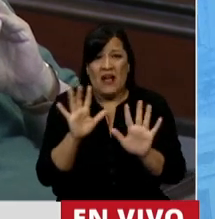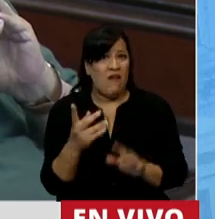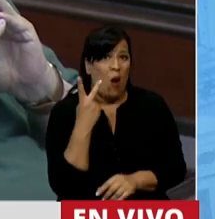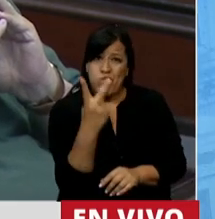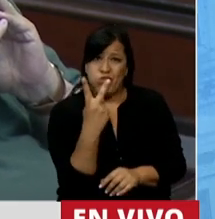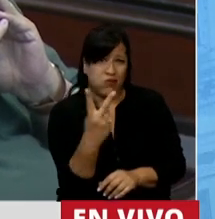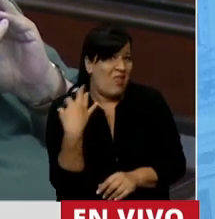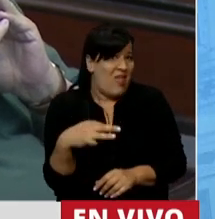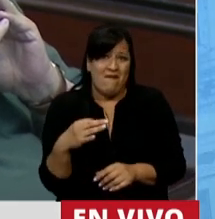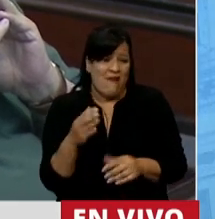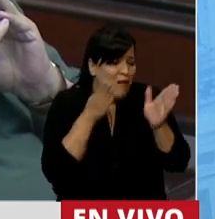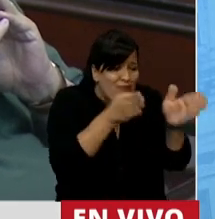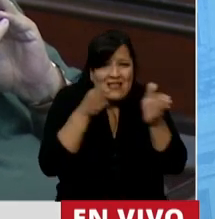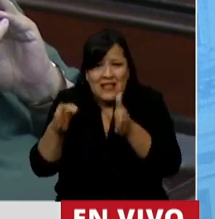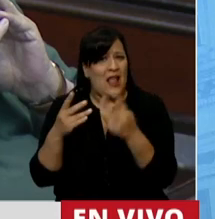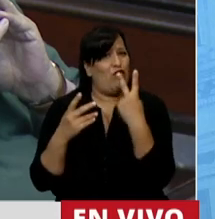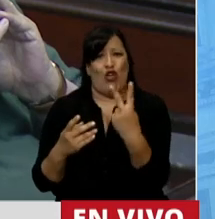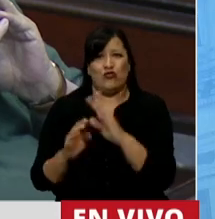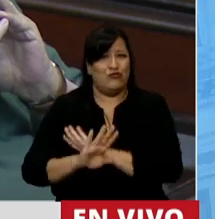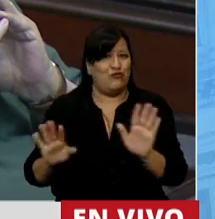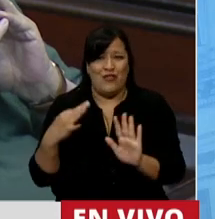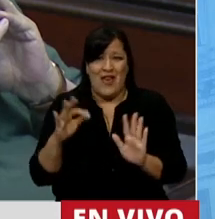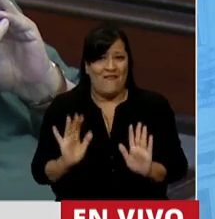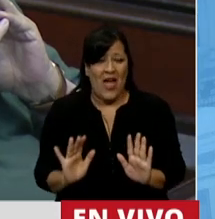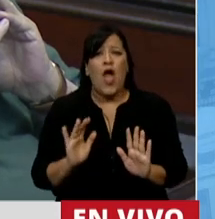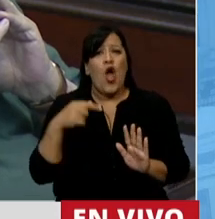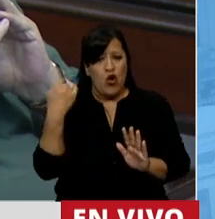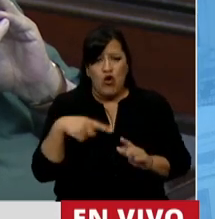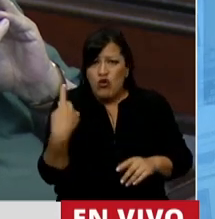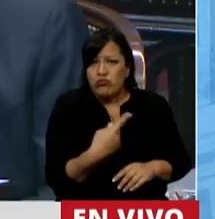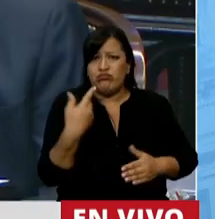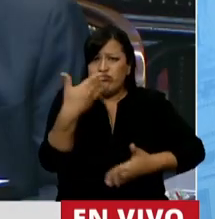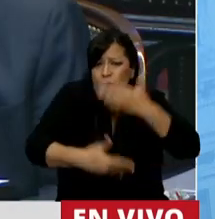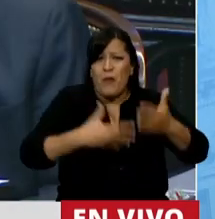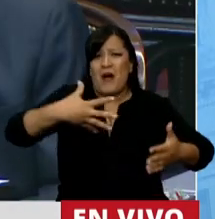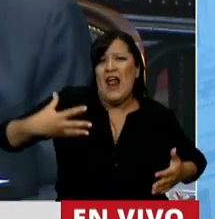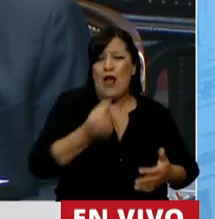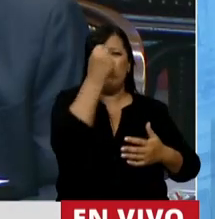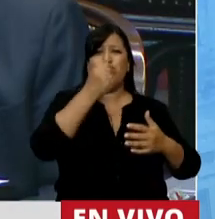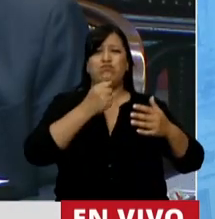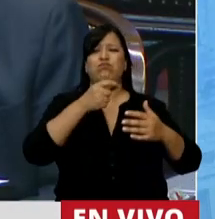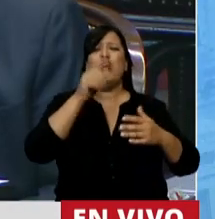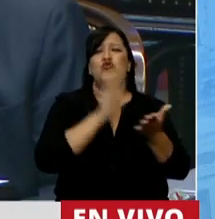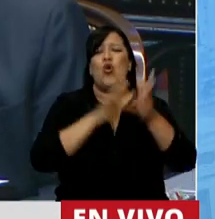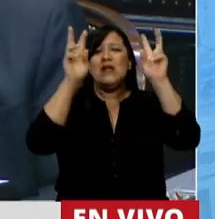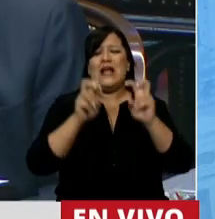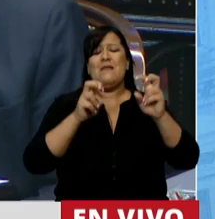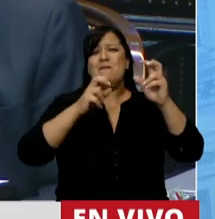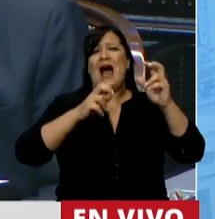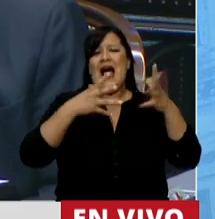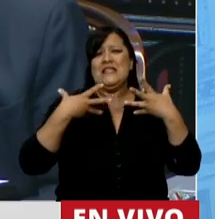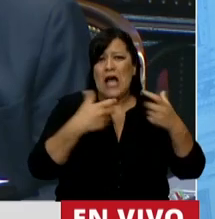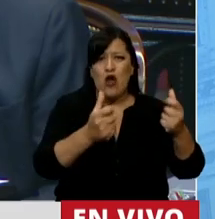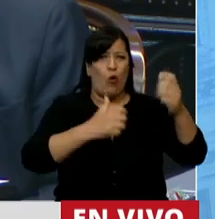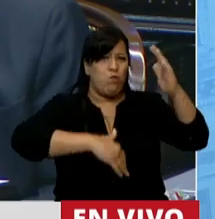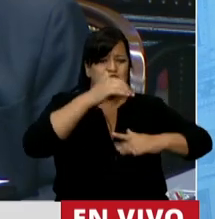cosas. Son las dos cosas. Avanzamos con una recuperación de la infraestructura de salud y